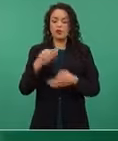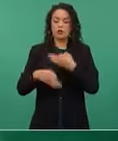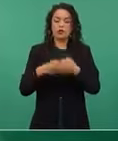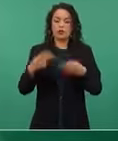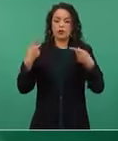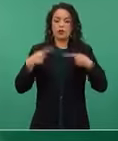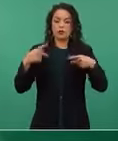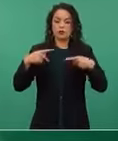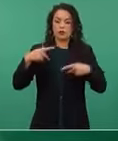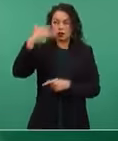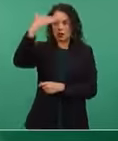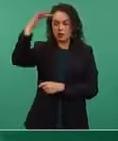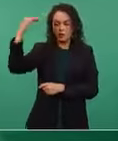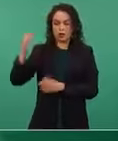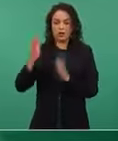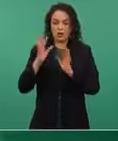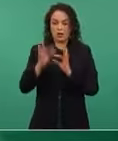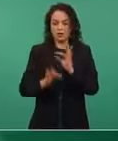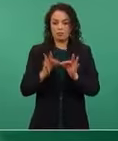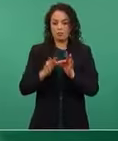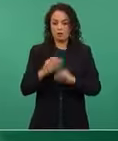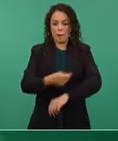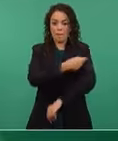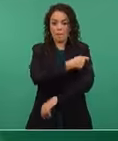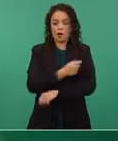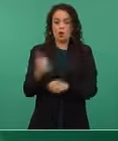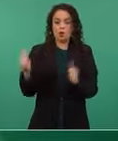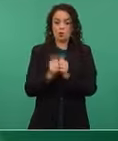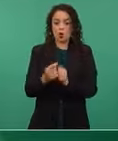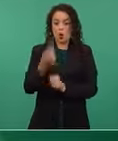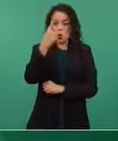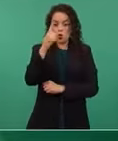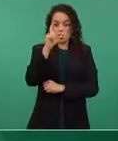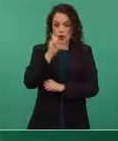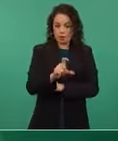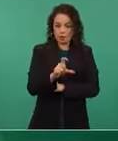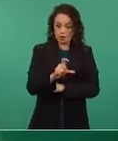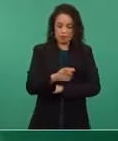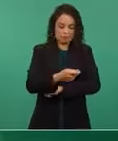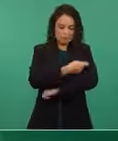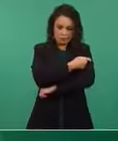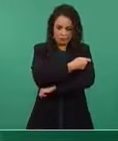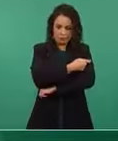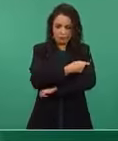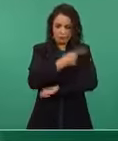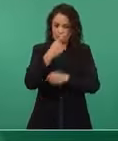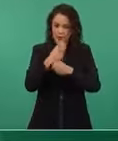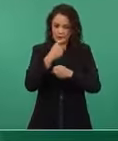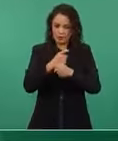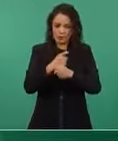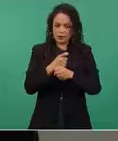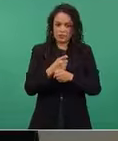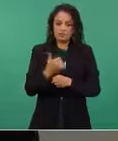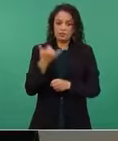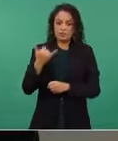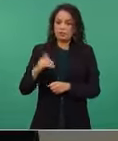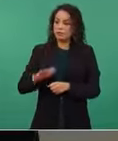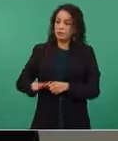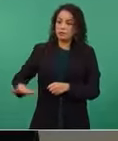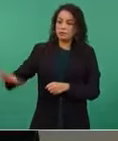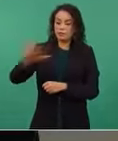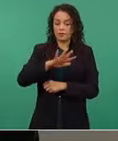personas adultas con al menos la primera dosis y sin impacto significativo en la población